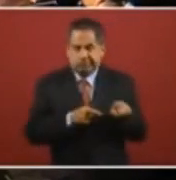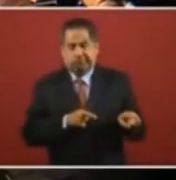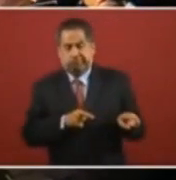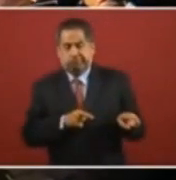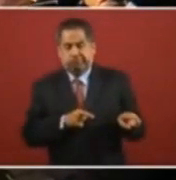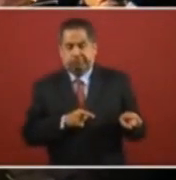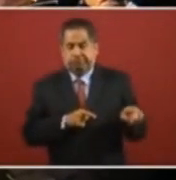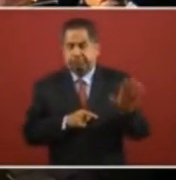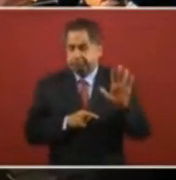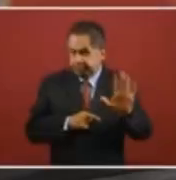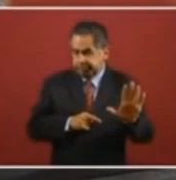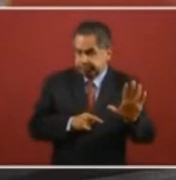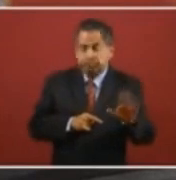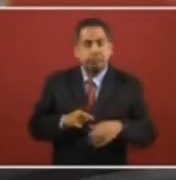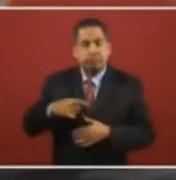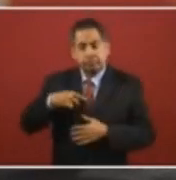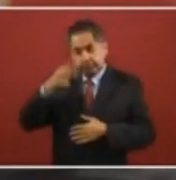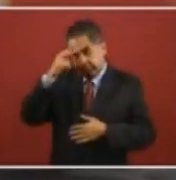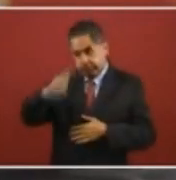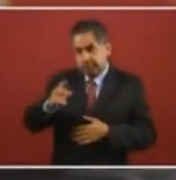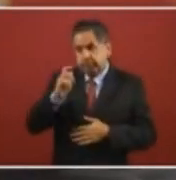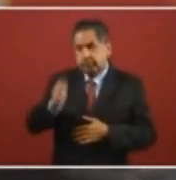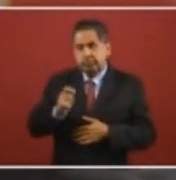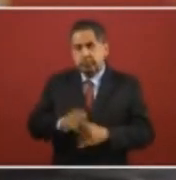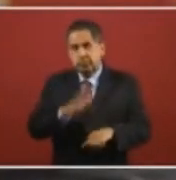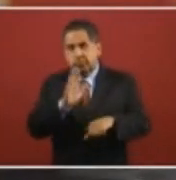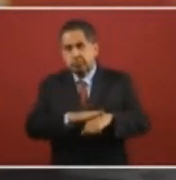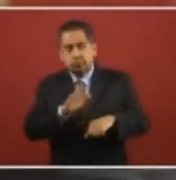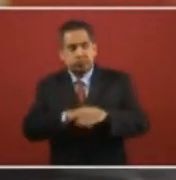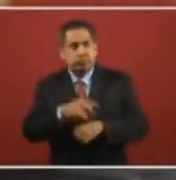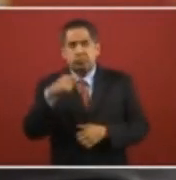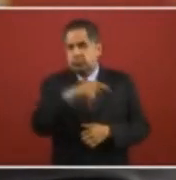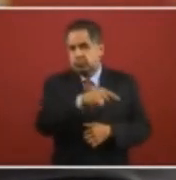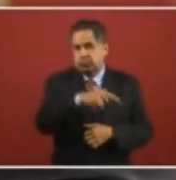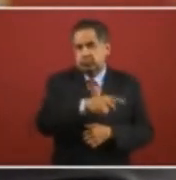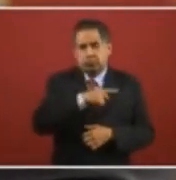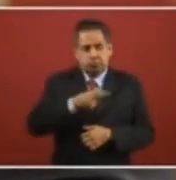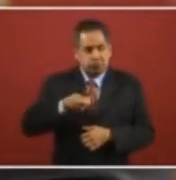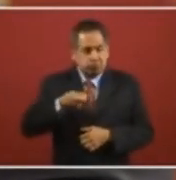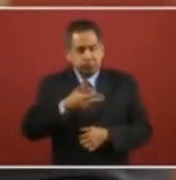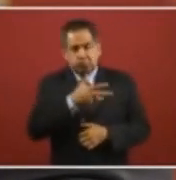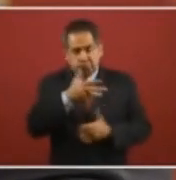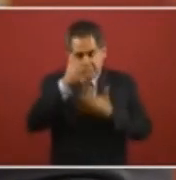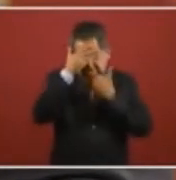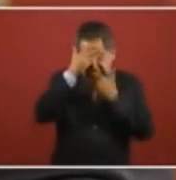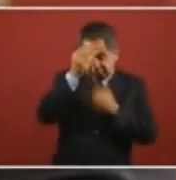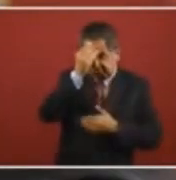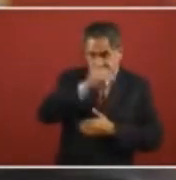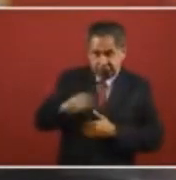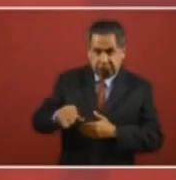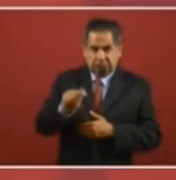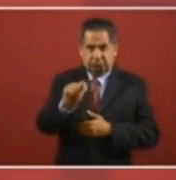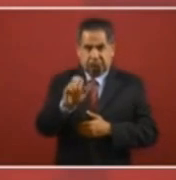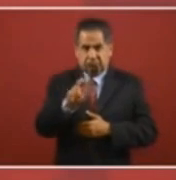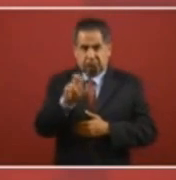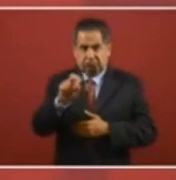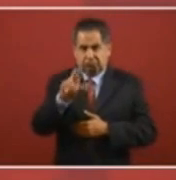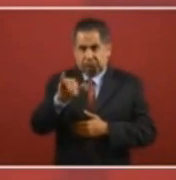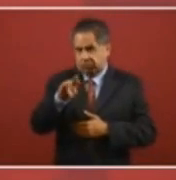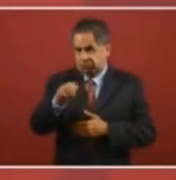que ese hecho sea clasificado como un ataque terrorista. Y por fortuna,